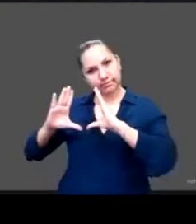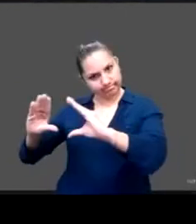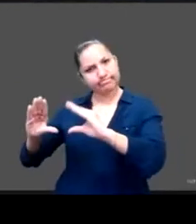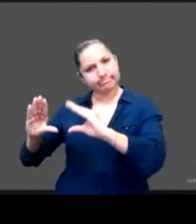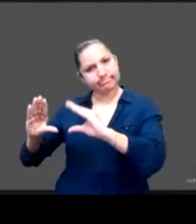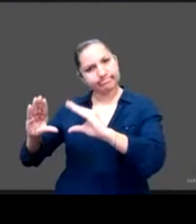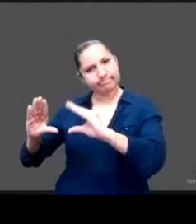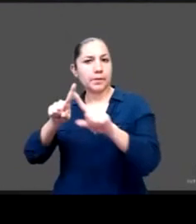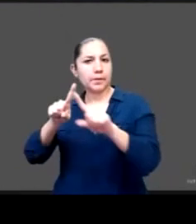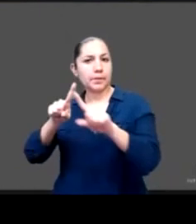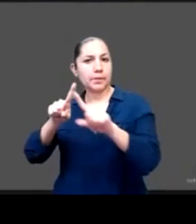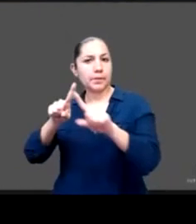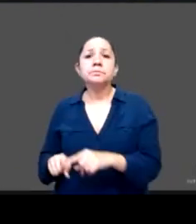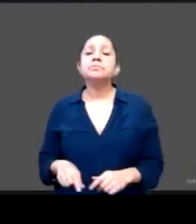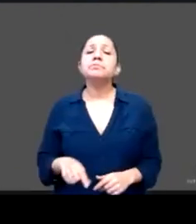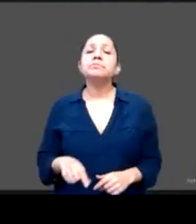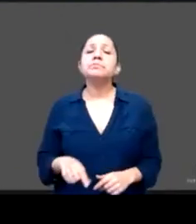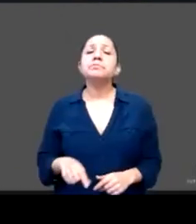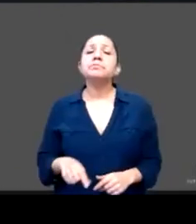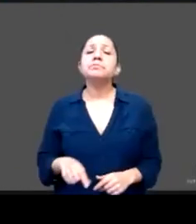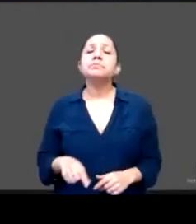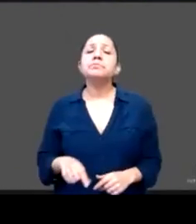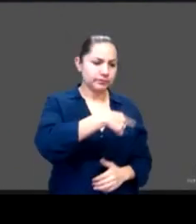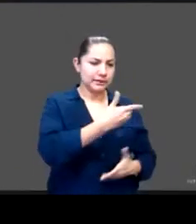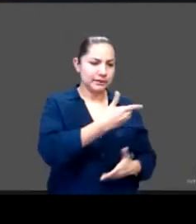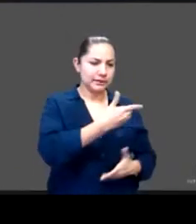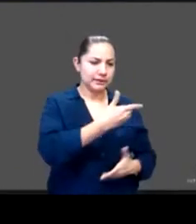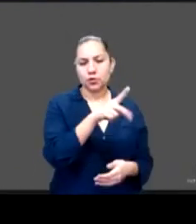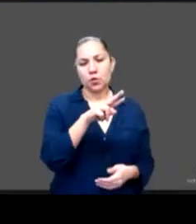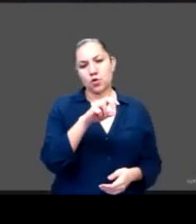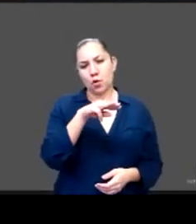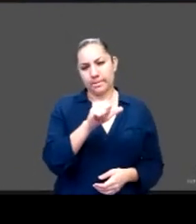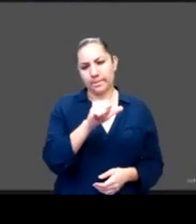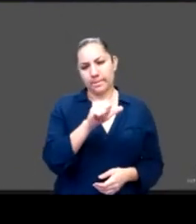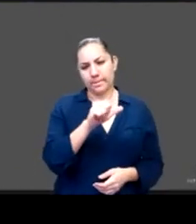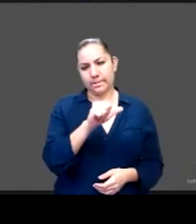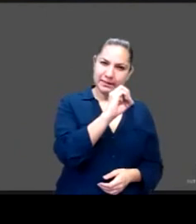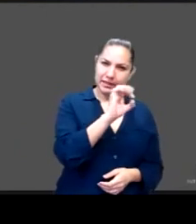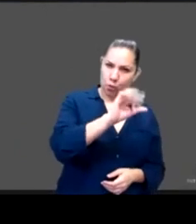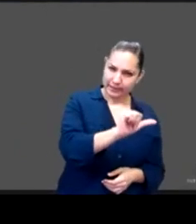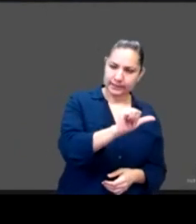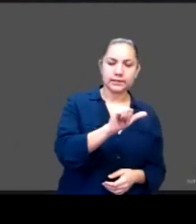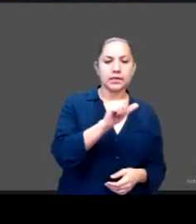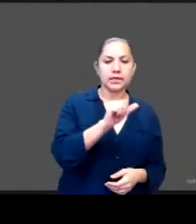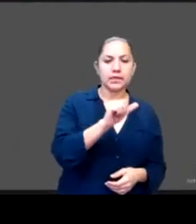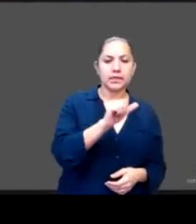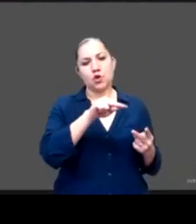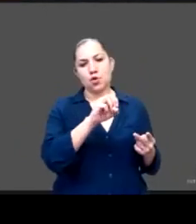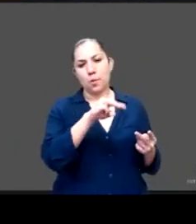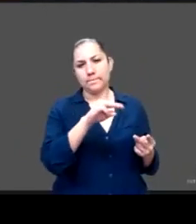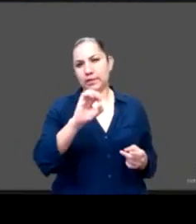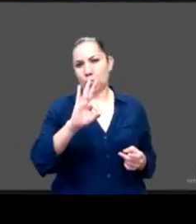los servicios que respondan a la norma 046 y la norma 047 sobre salud de la